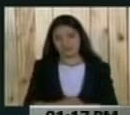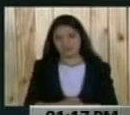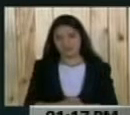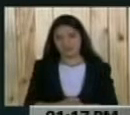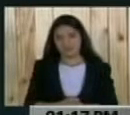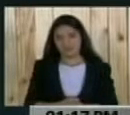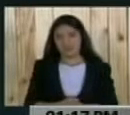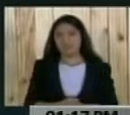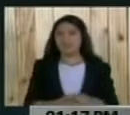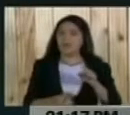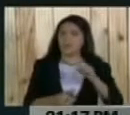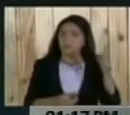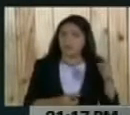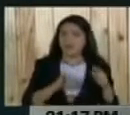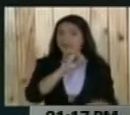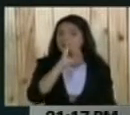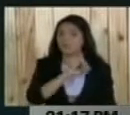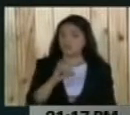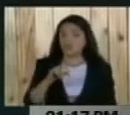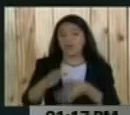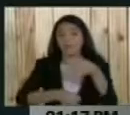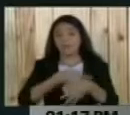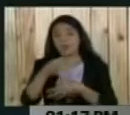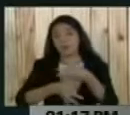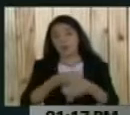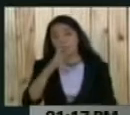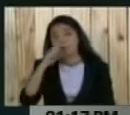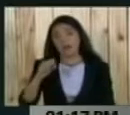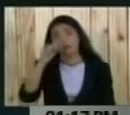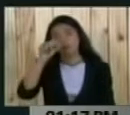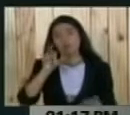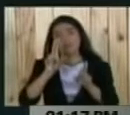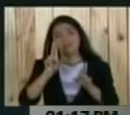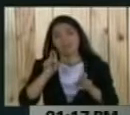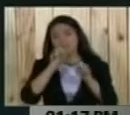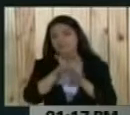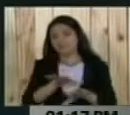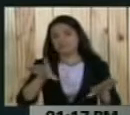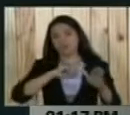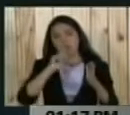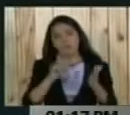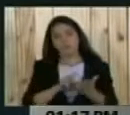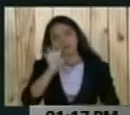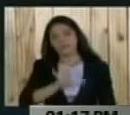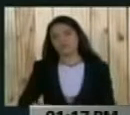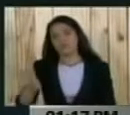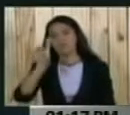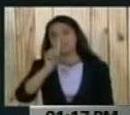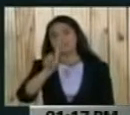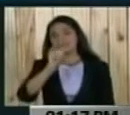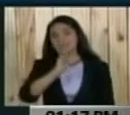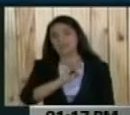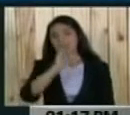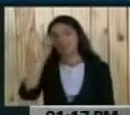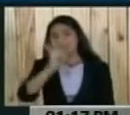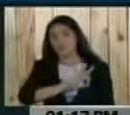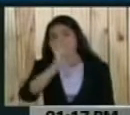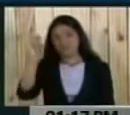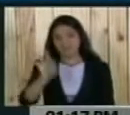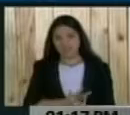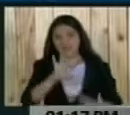el Estado Zulia, explicó el presidente Nicolás Maduro, que aspira la cobertura de todo el país con 100% Barrio Adentro,